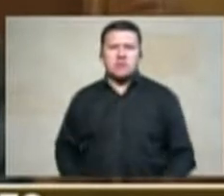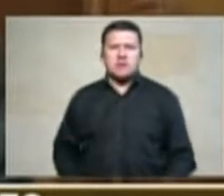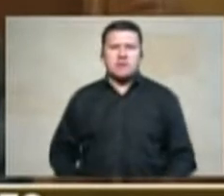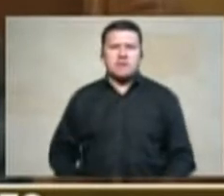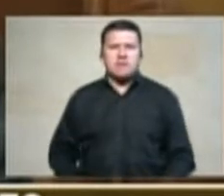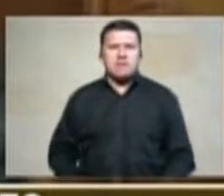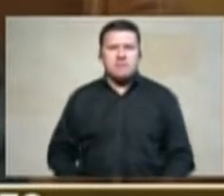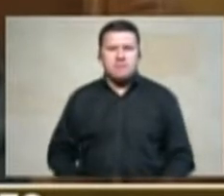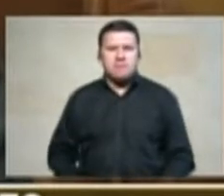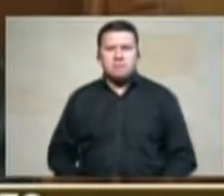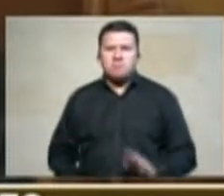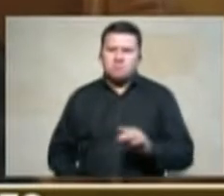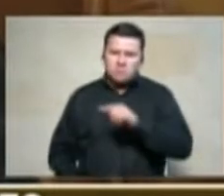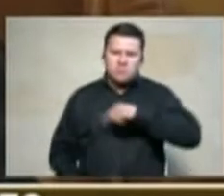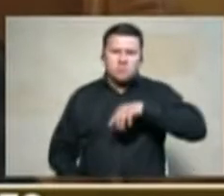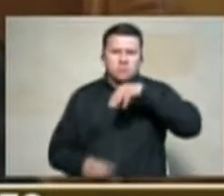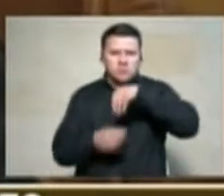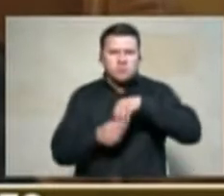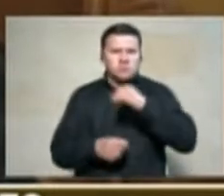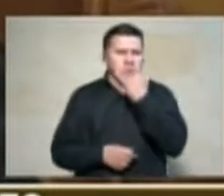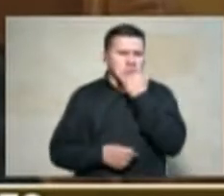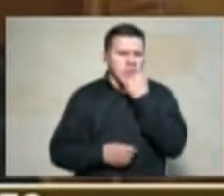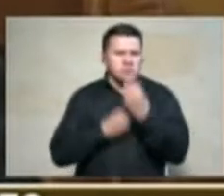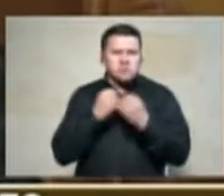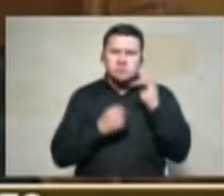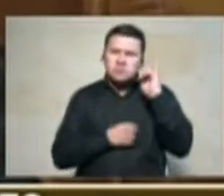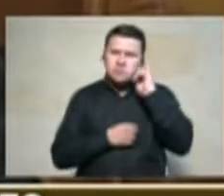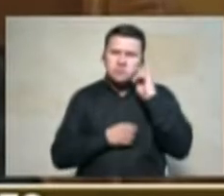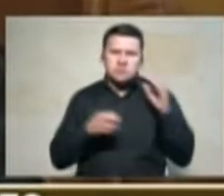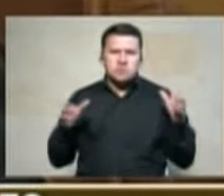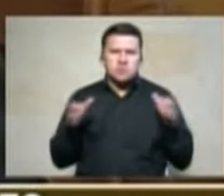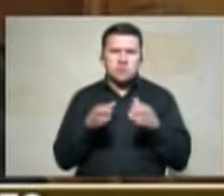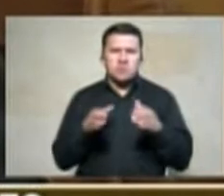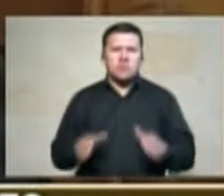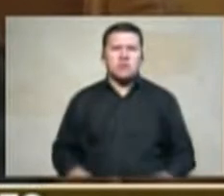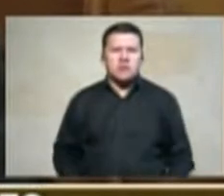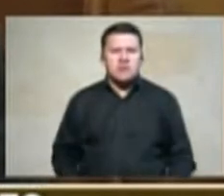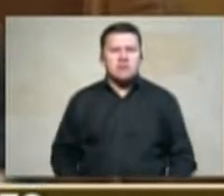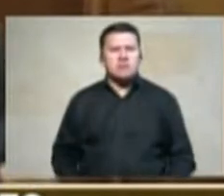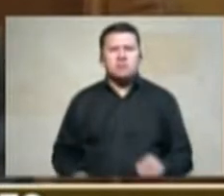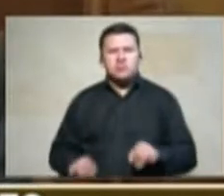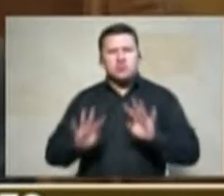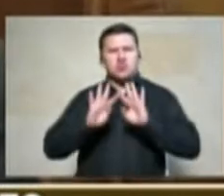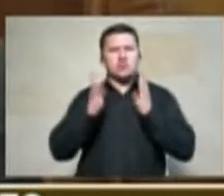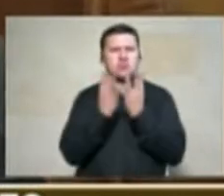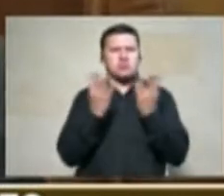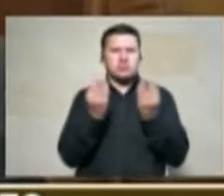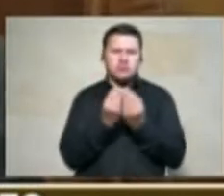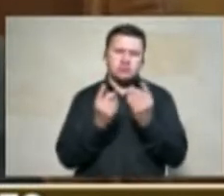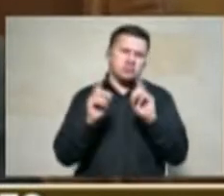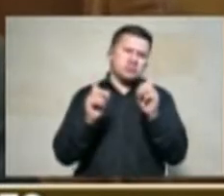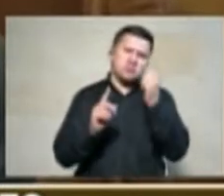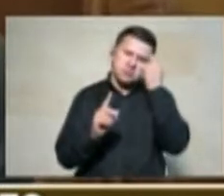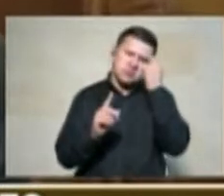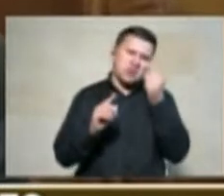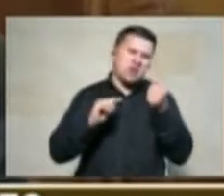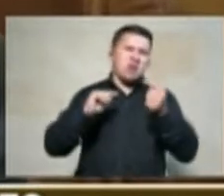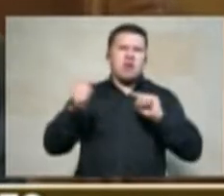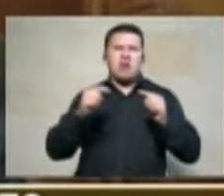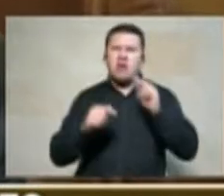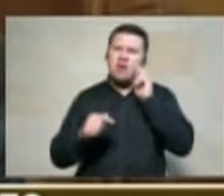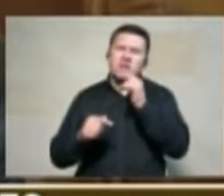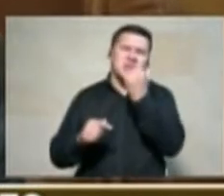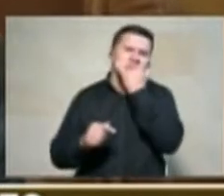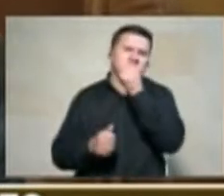escuchado en este congreso yo no voy a entrar a mirar cada caso porque no